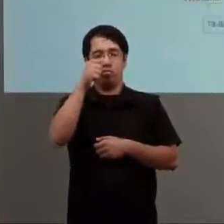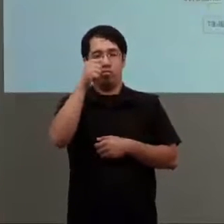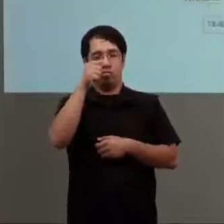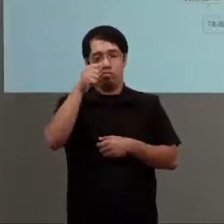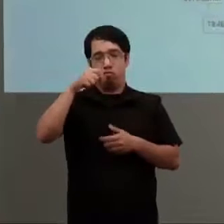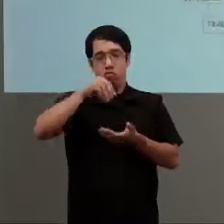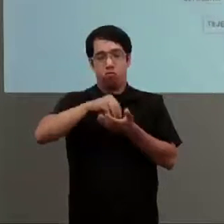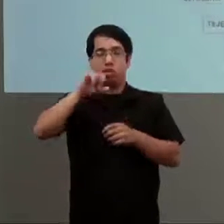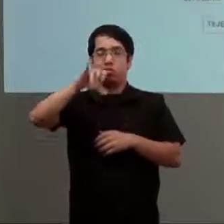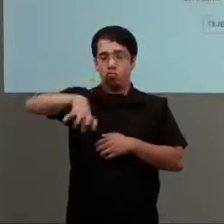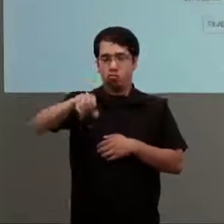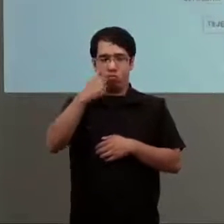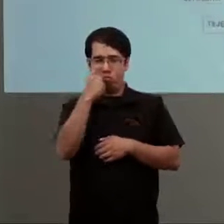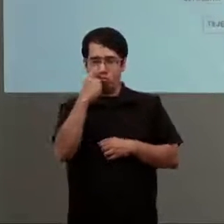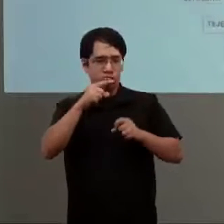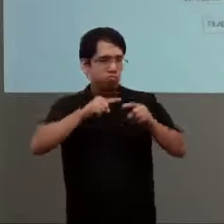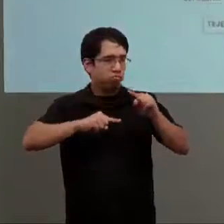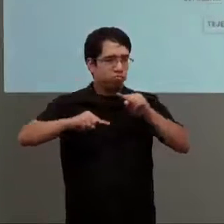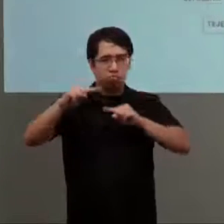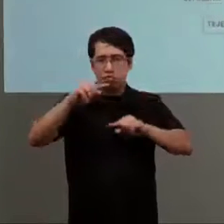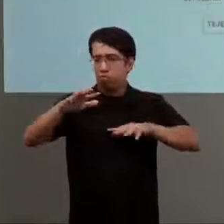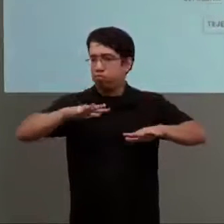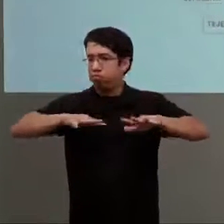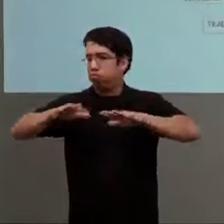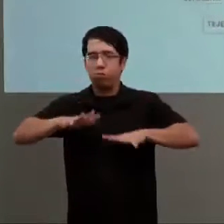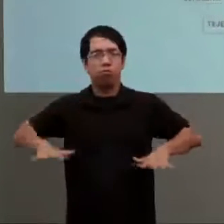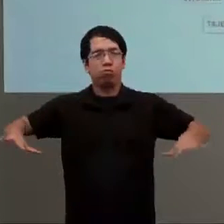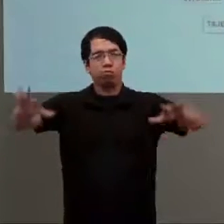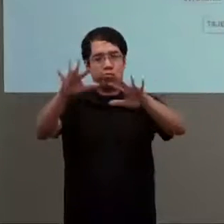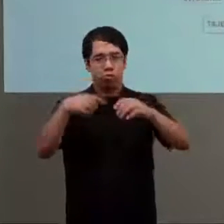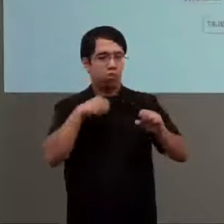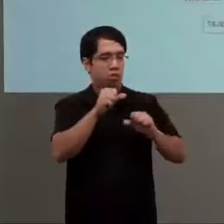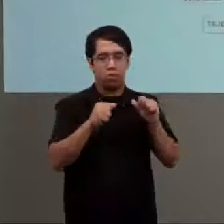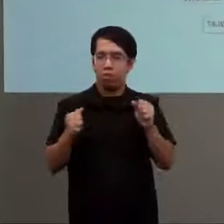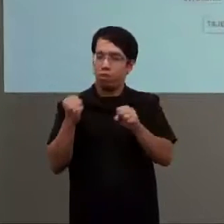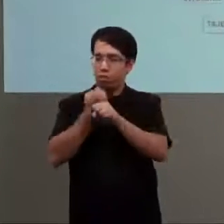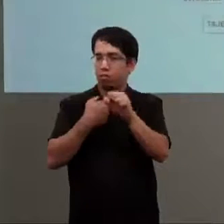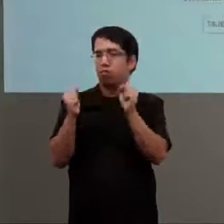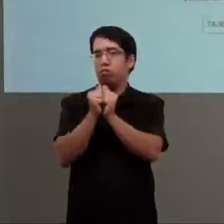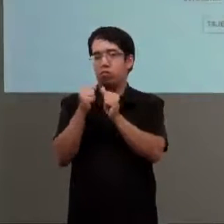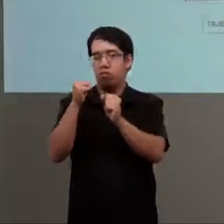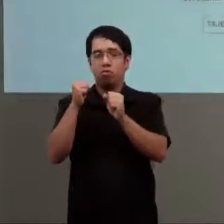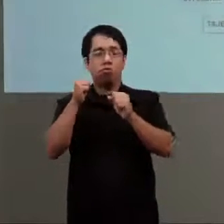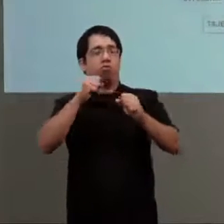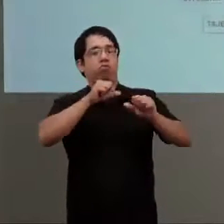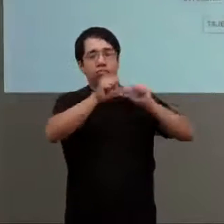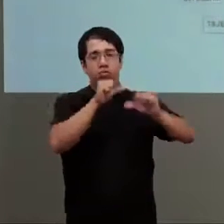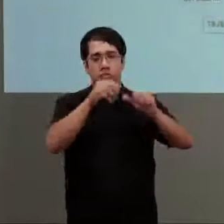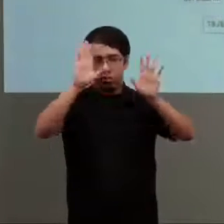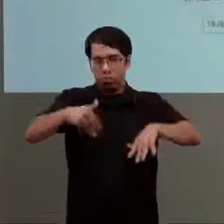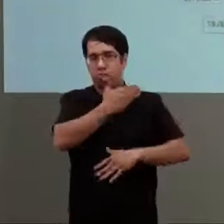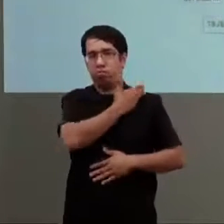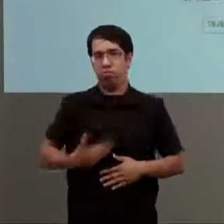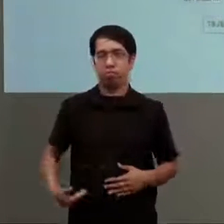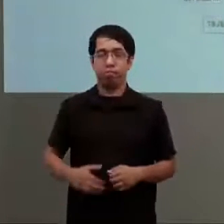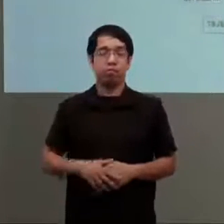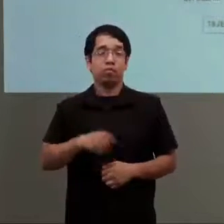monitorear, articular con las demás organizaciones, organismos del Estado. Es así que tenemos, por ejemplo,